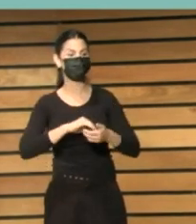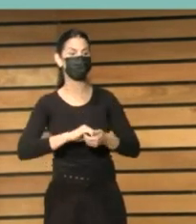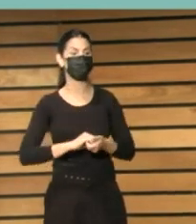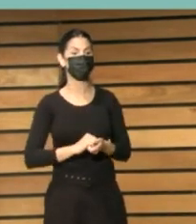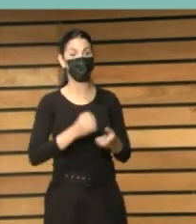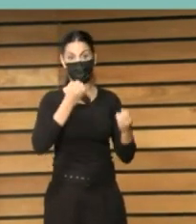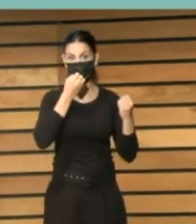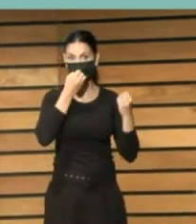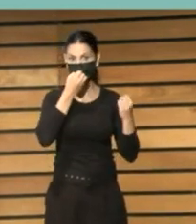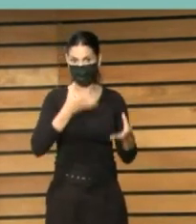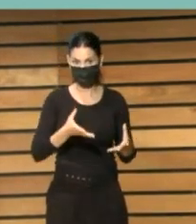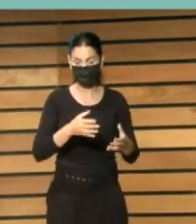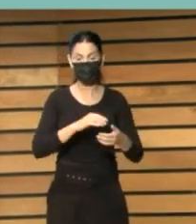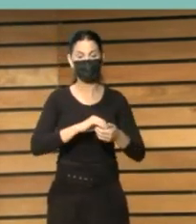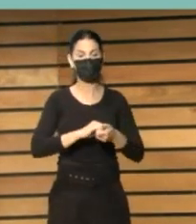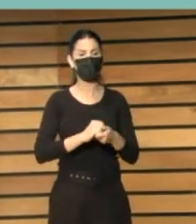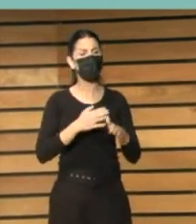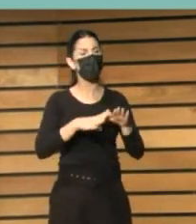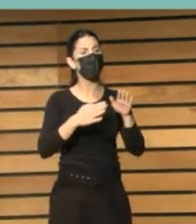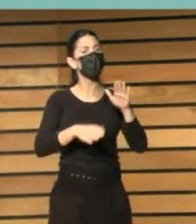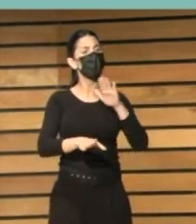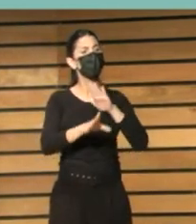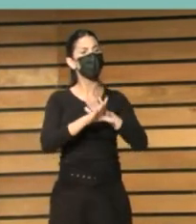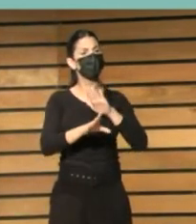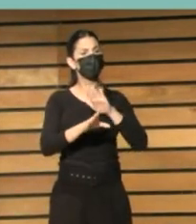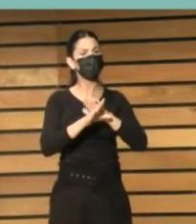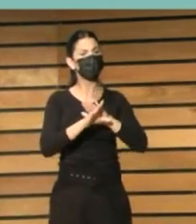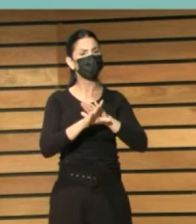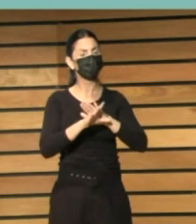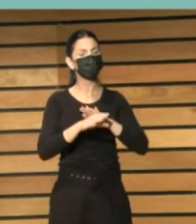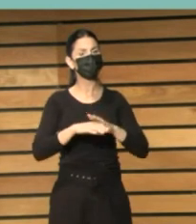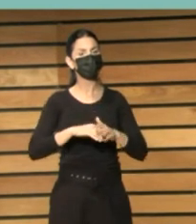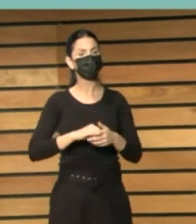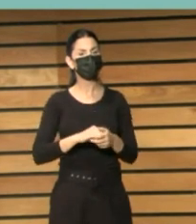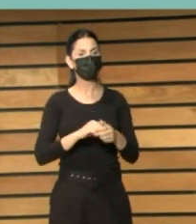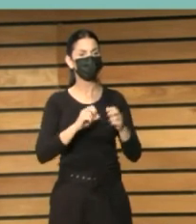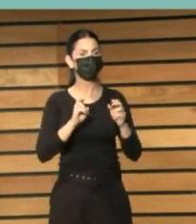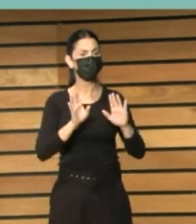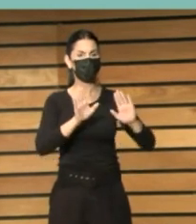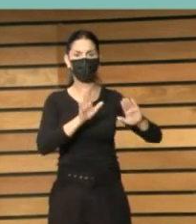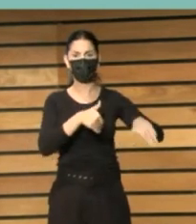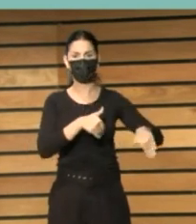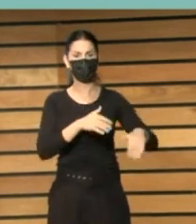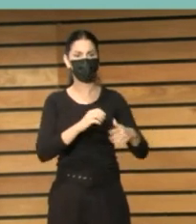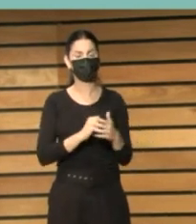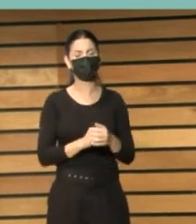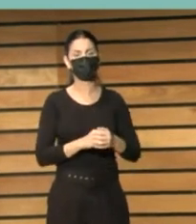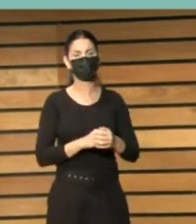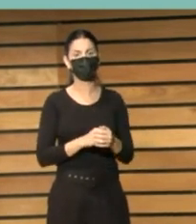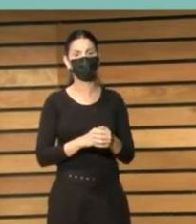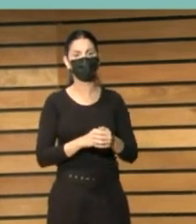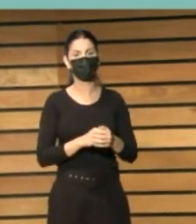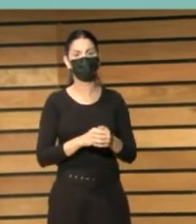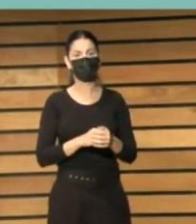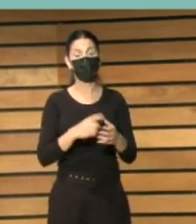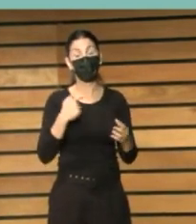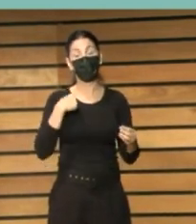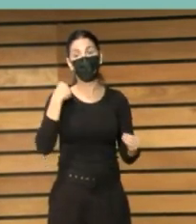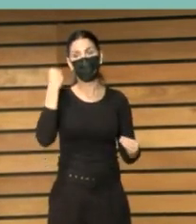bien continuamos ya con el la última bildorita que yo creo que